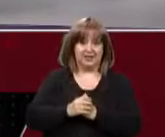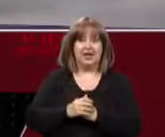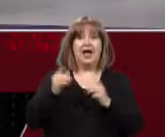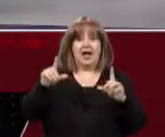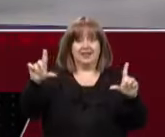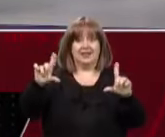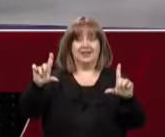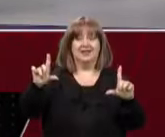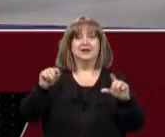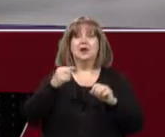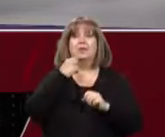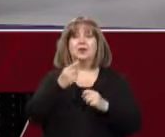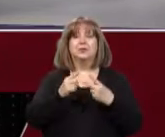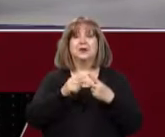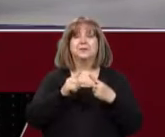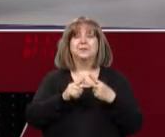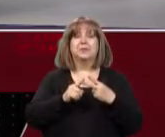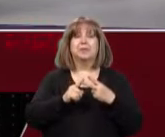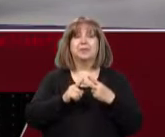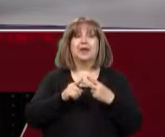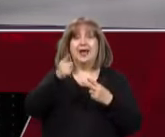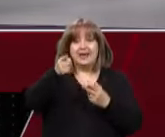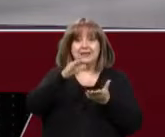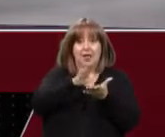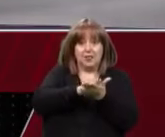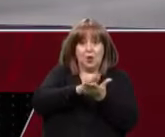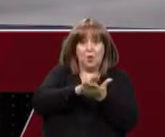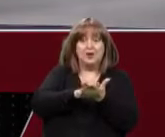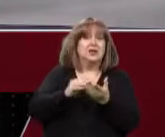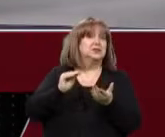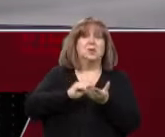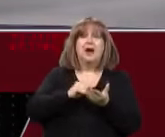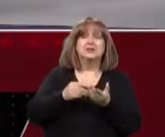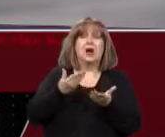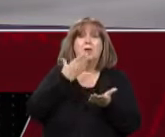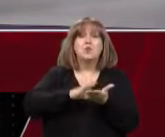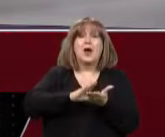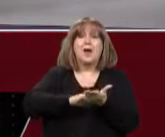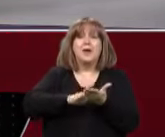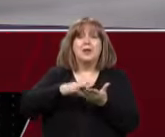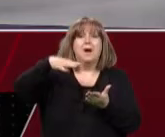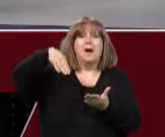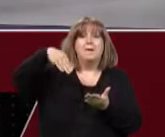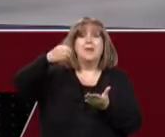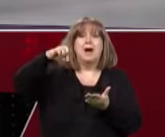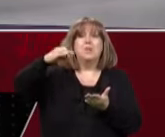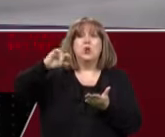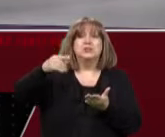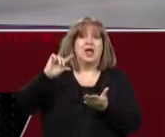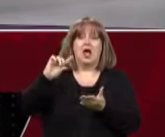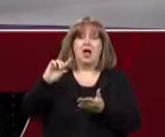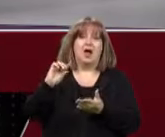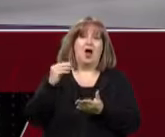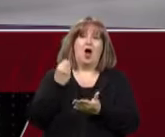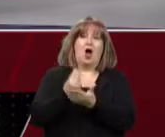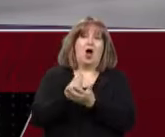le robamos más tiempo. Entonces, ¿esa documentación y qué otra descartaría la idea de mapuches como originarios?